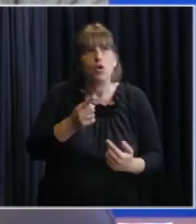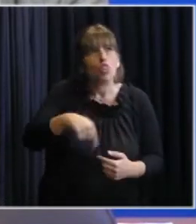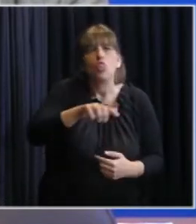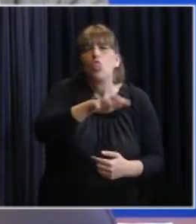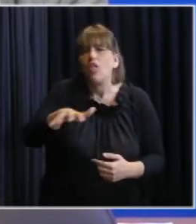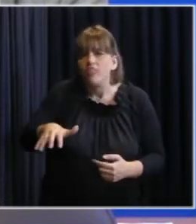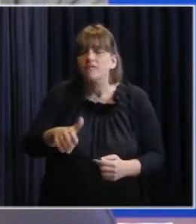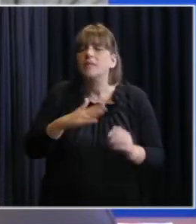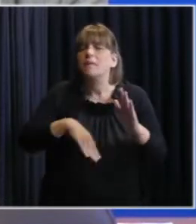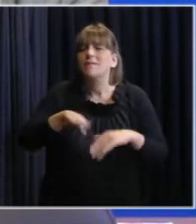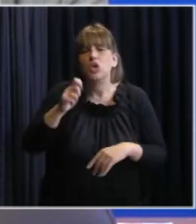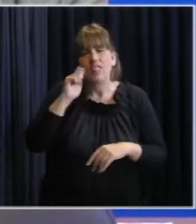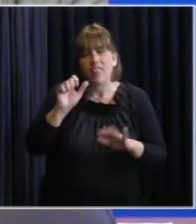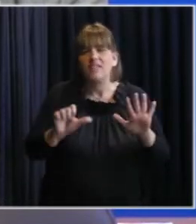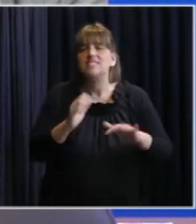vamos a